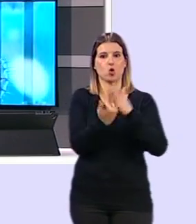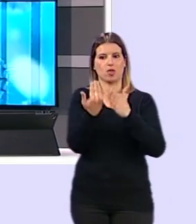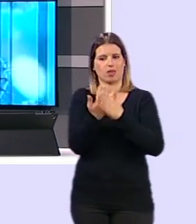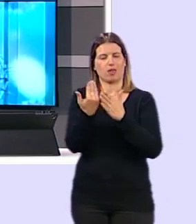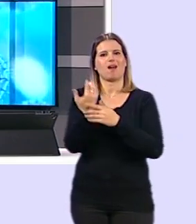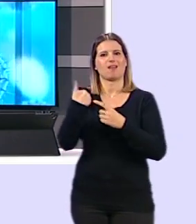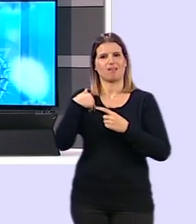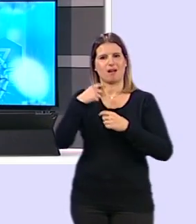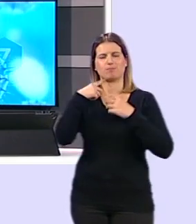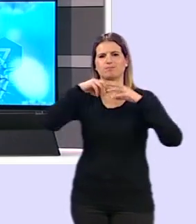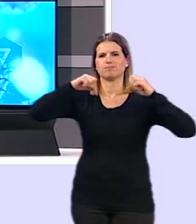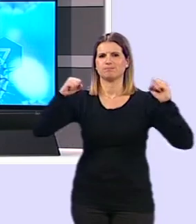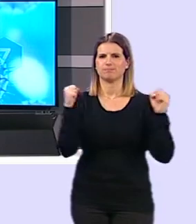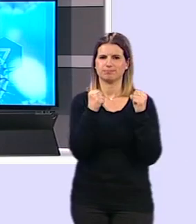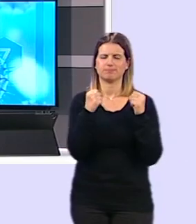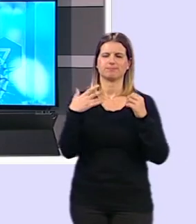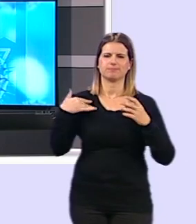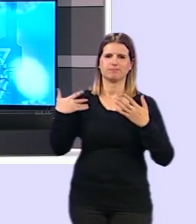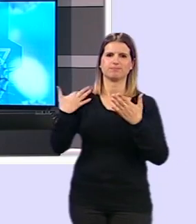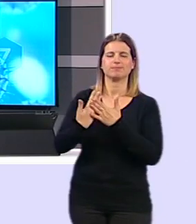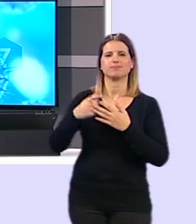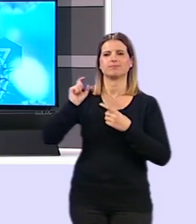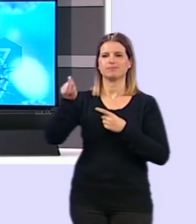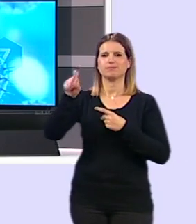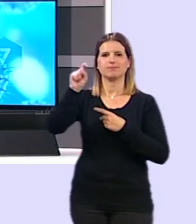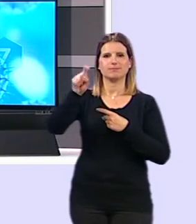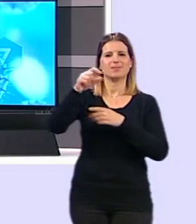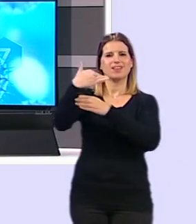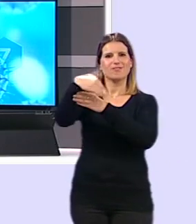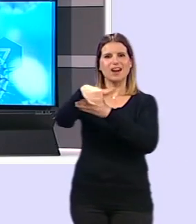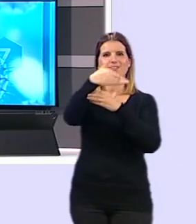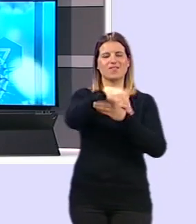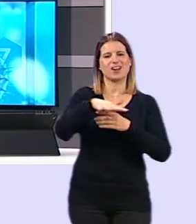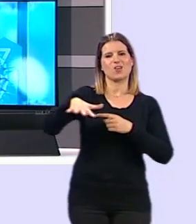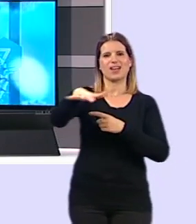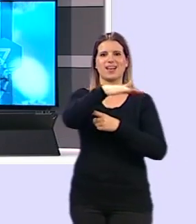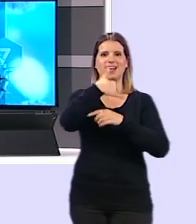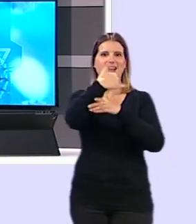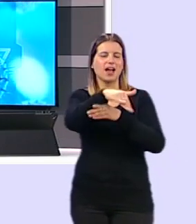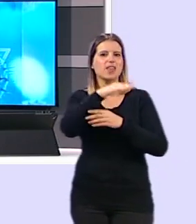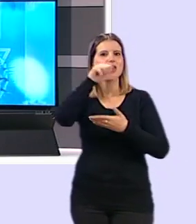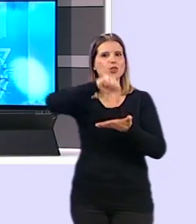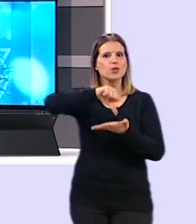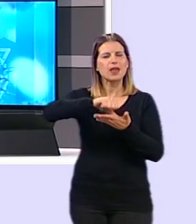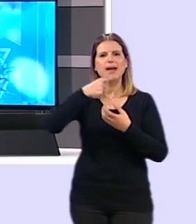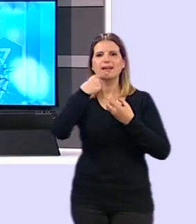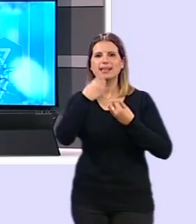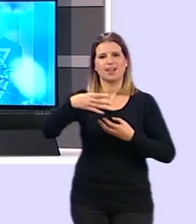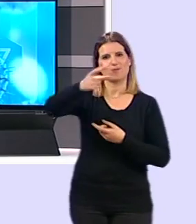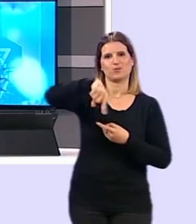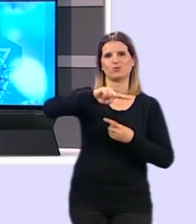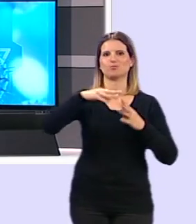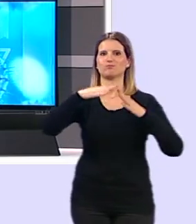días confinados estamos recorriendo los barrios las calles de la ciudad pues para ver cómo están llevando ustedes ese